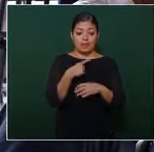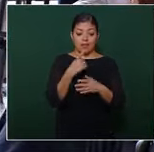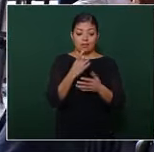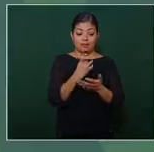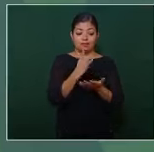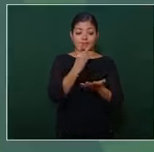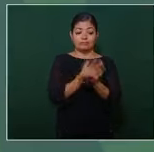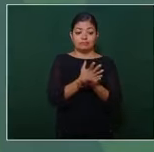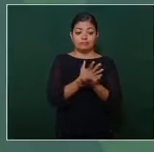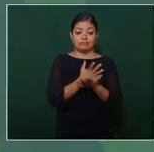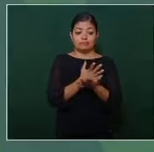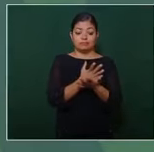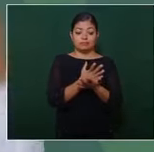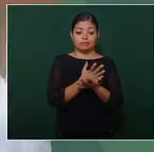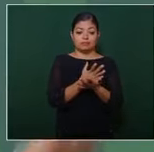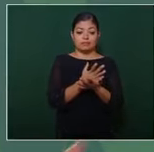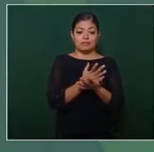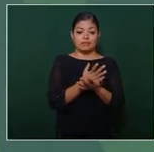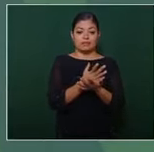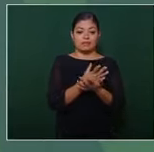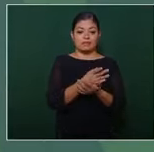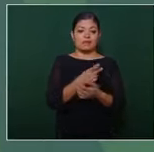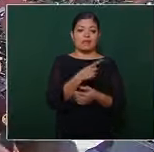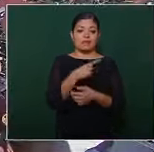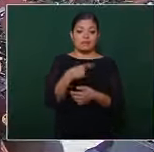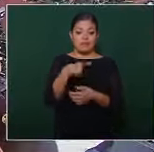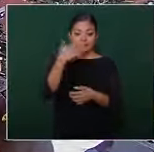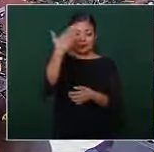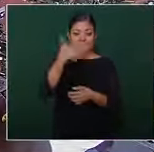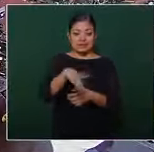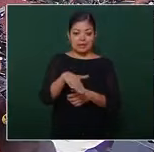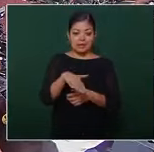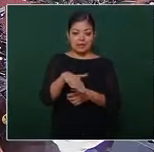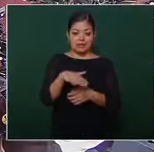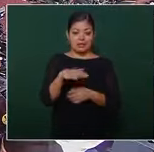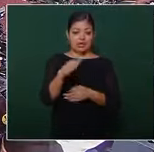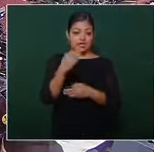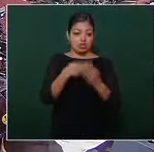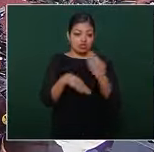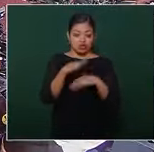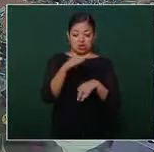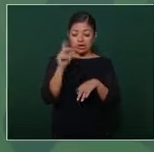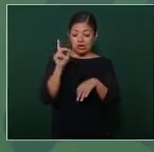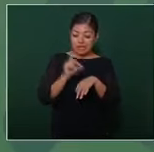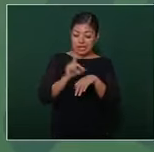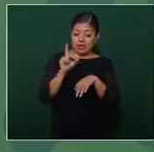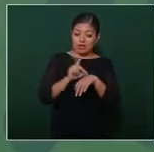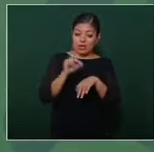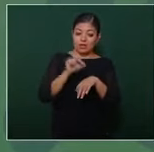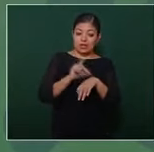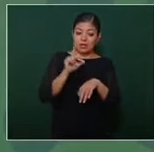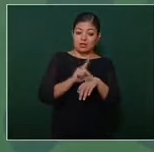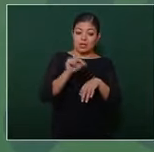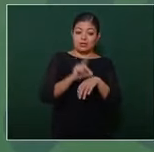que se sepa de que todos los días en la mañana